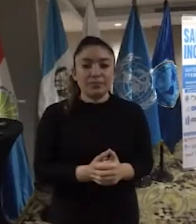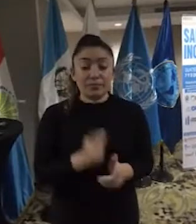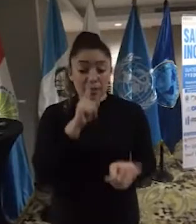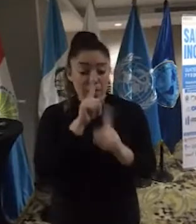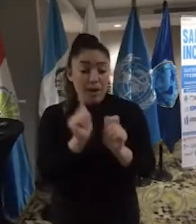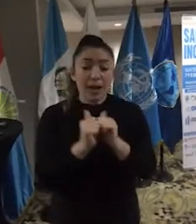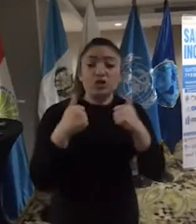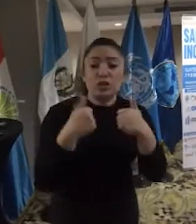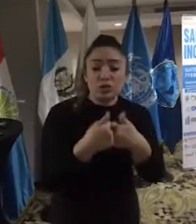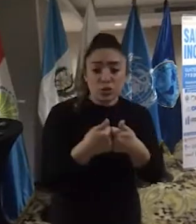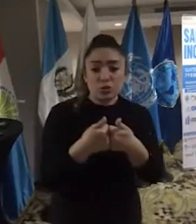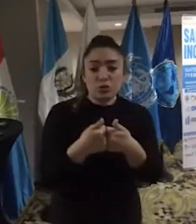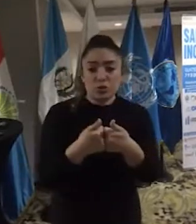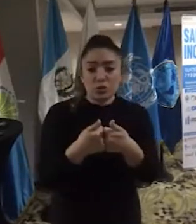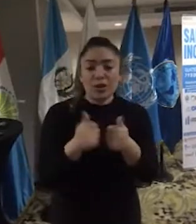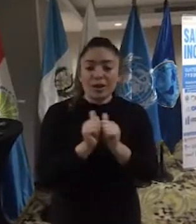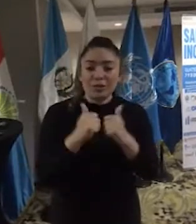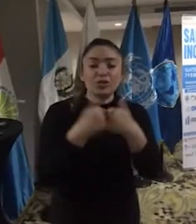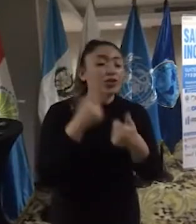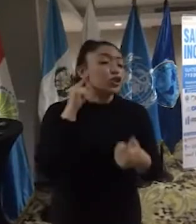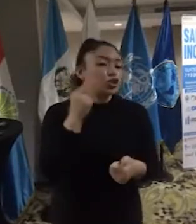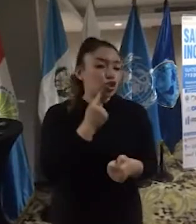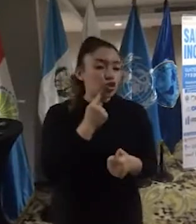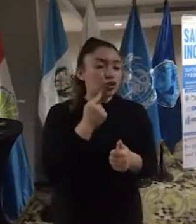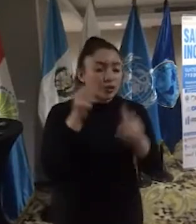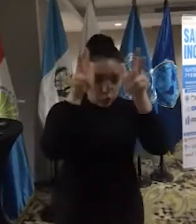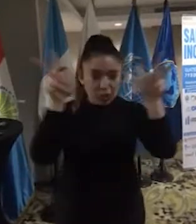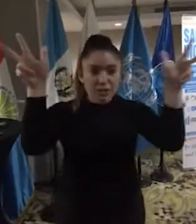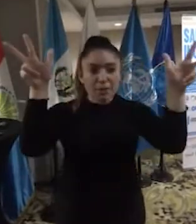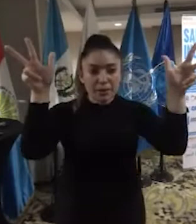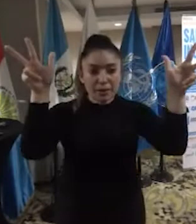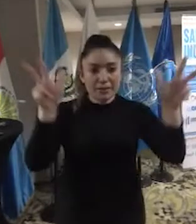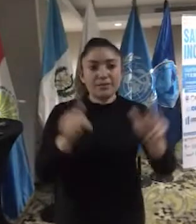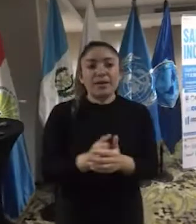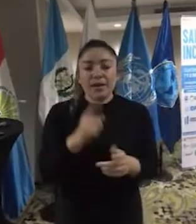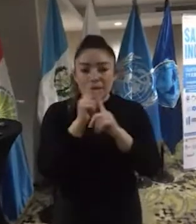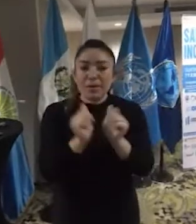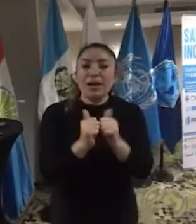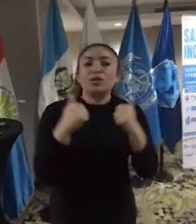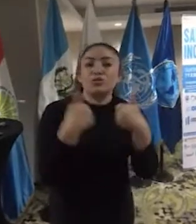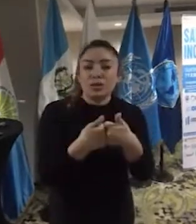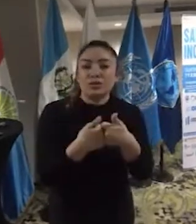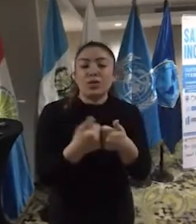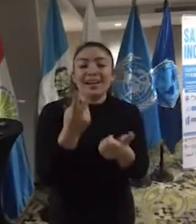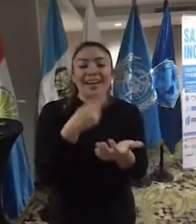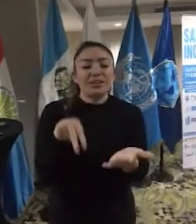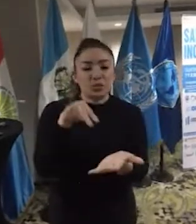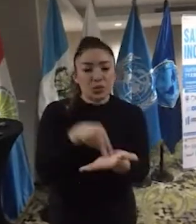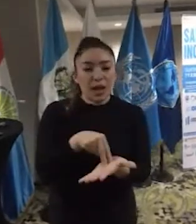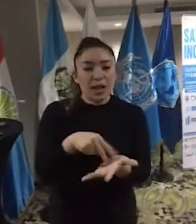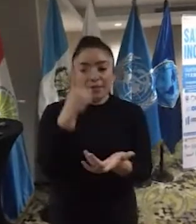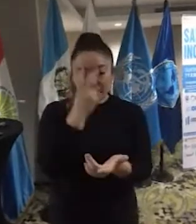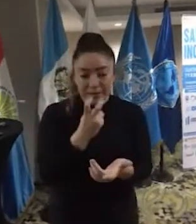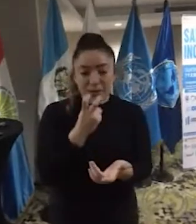Asociación de Sordos de Xuchitepec, la Asociación Nacional de